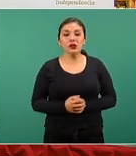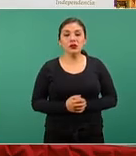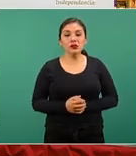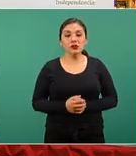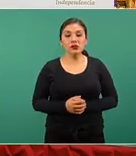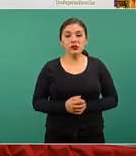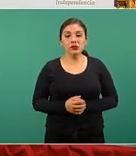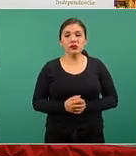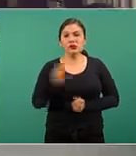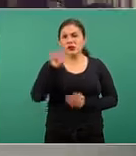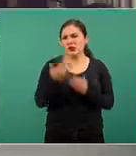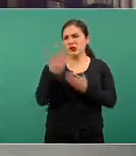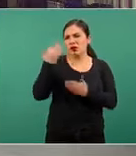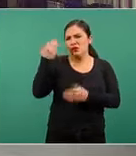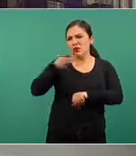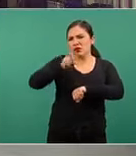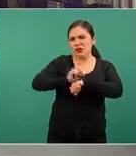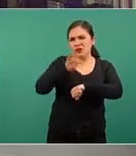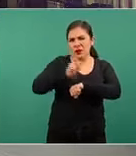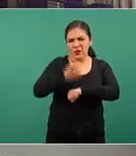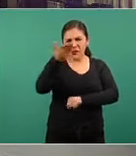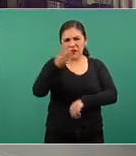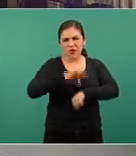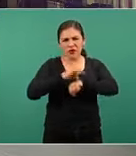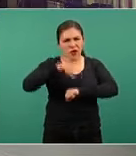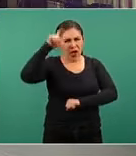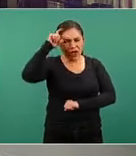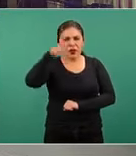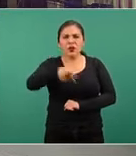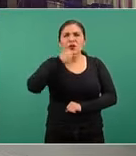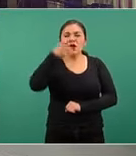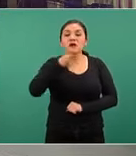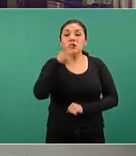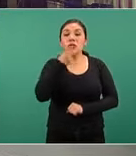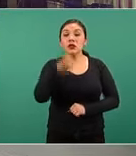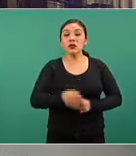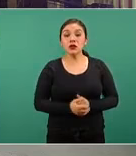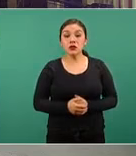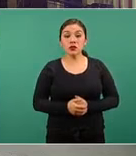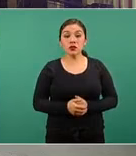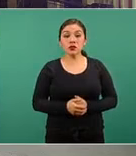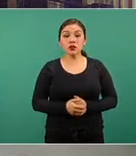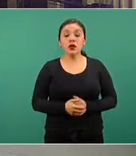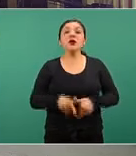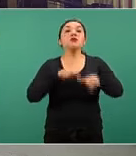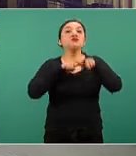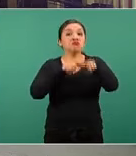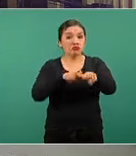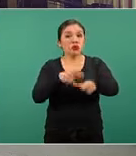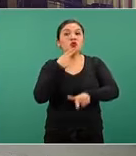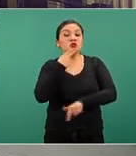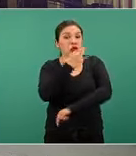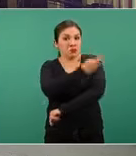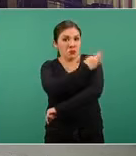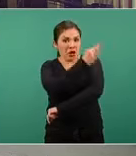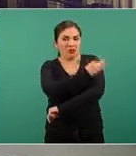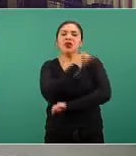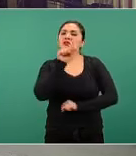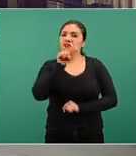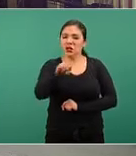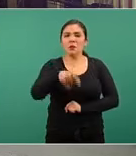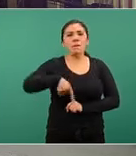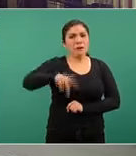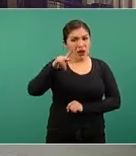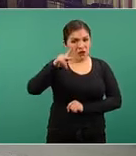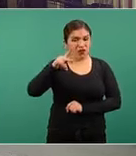hace unos días doctor López-Gatell comentó que se seguiría usando esta vacuna pero después de